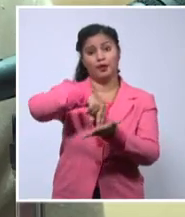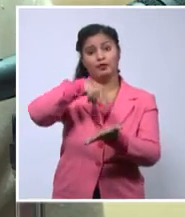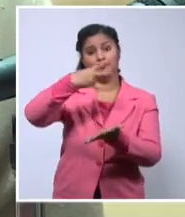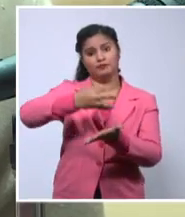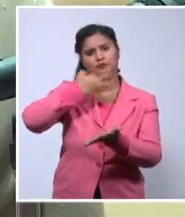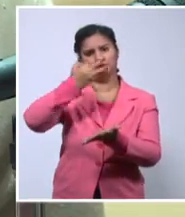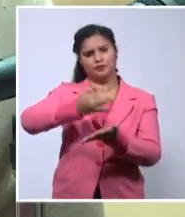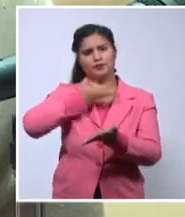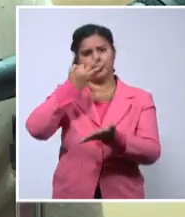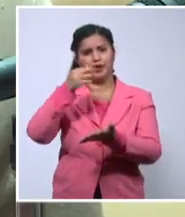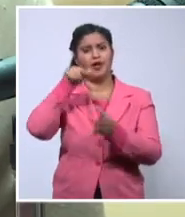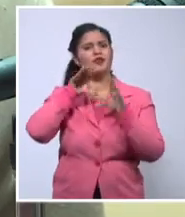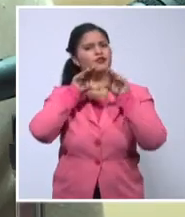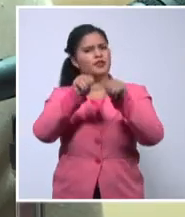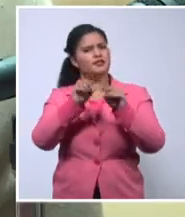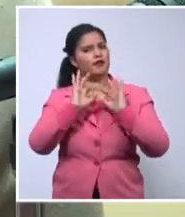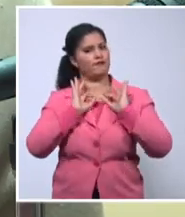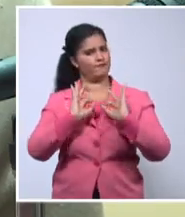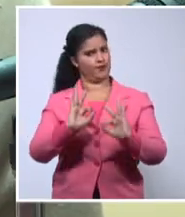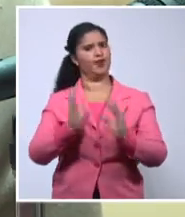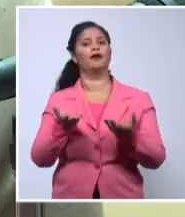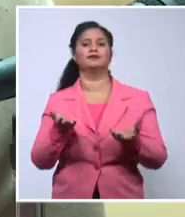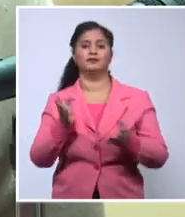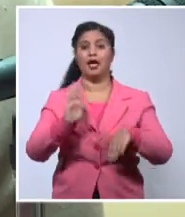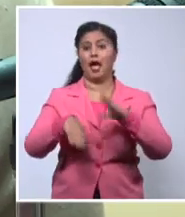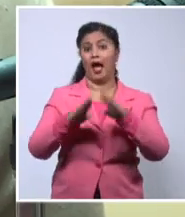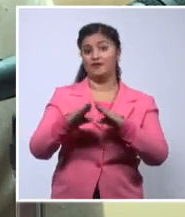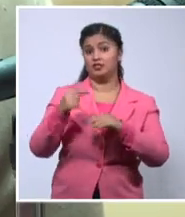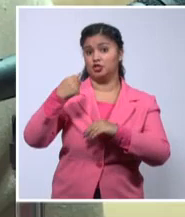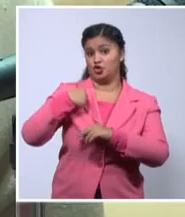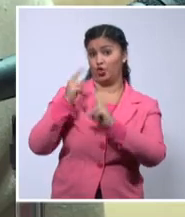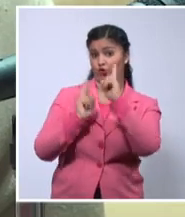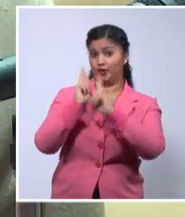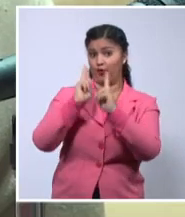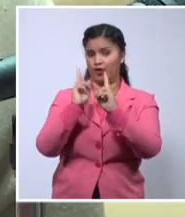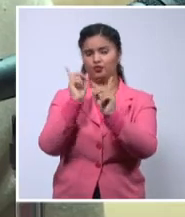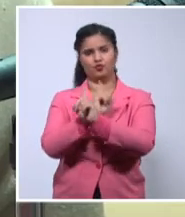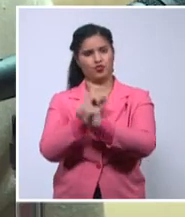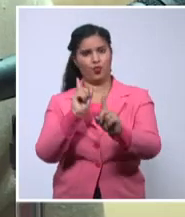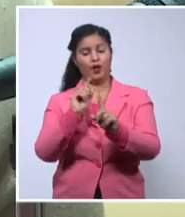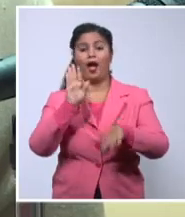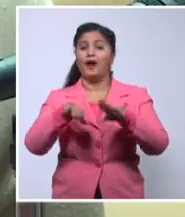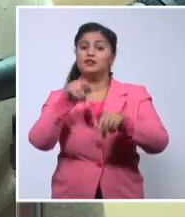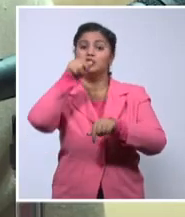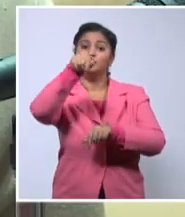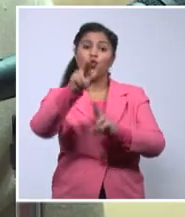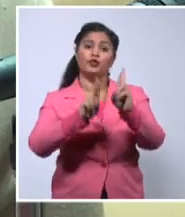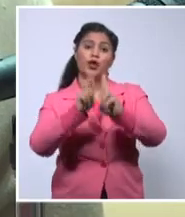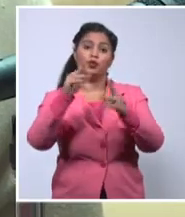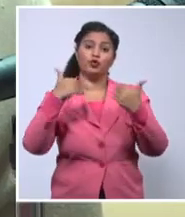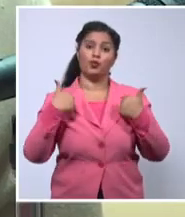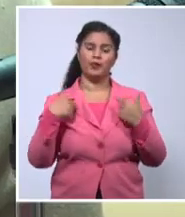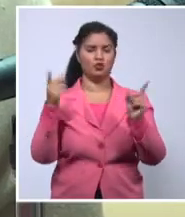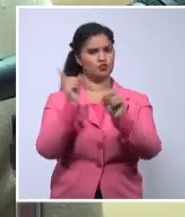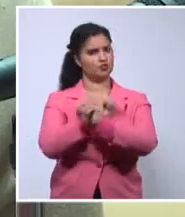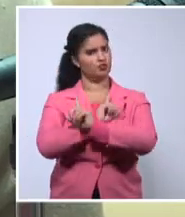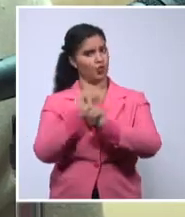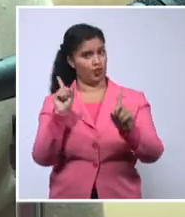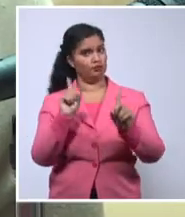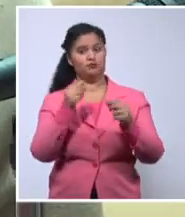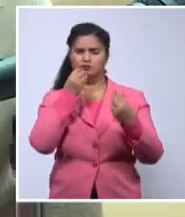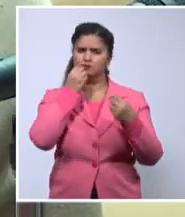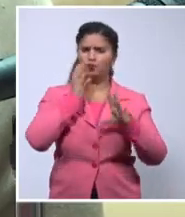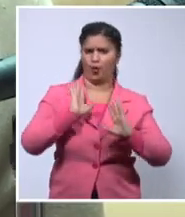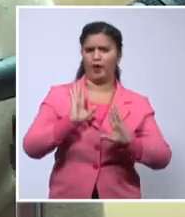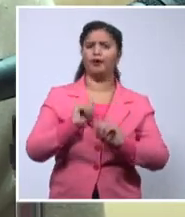y muchas veces no hemos coincidido con lo que ha dicho el otro, yo siento que en el espíritu de todo